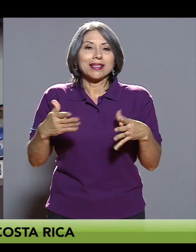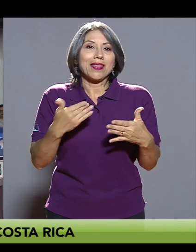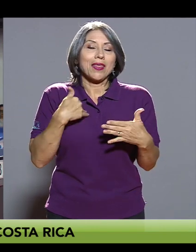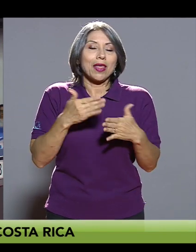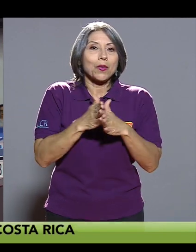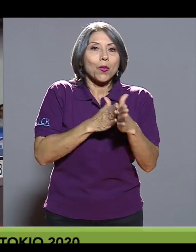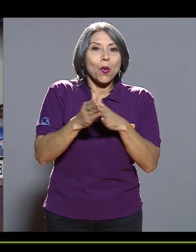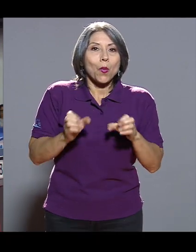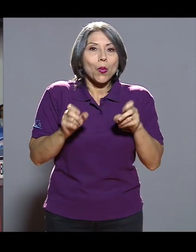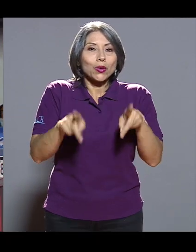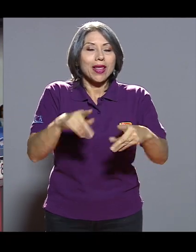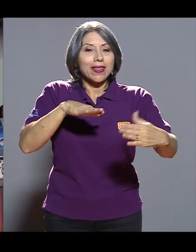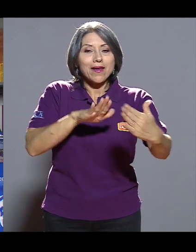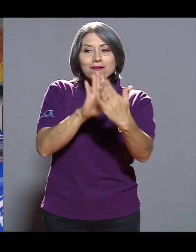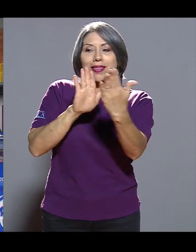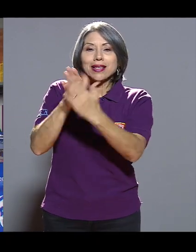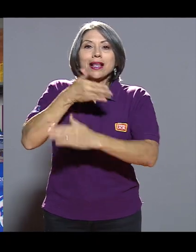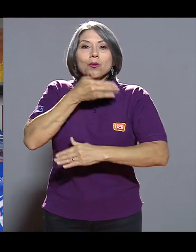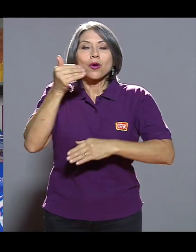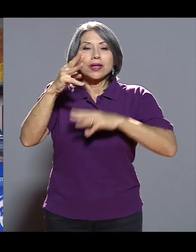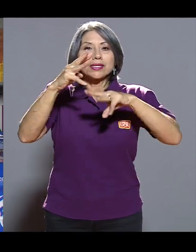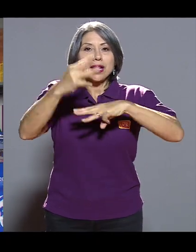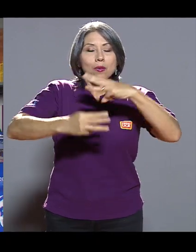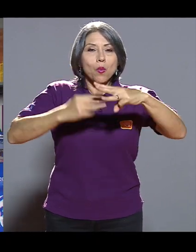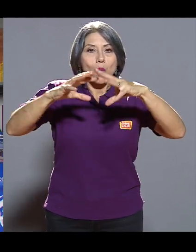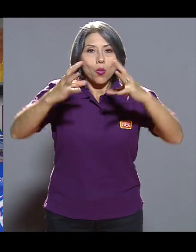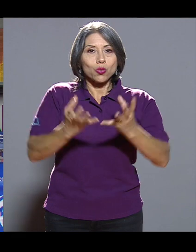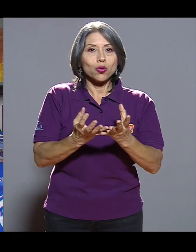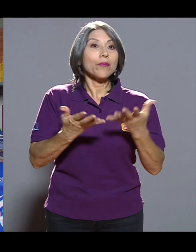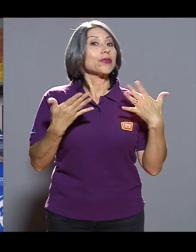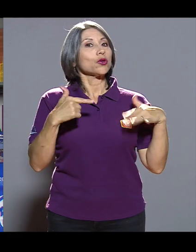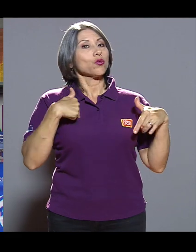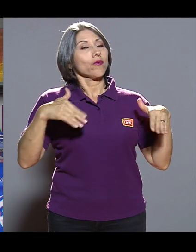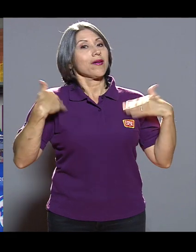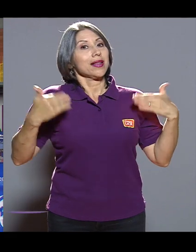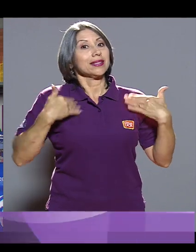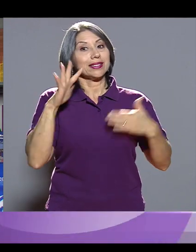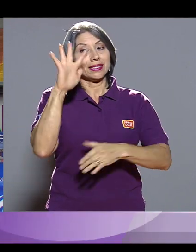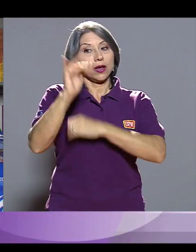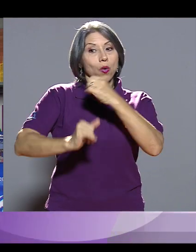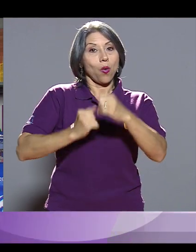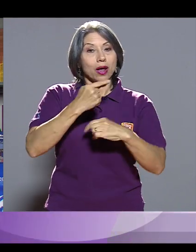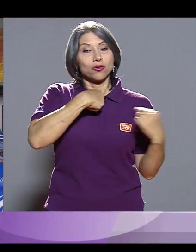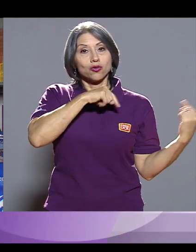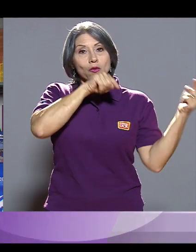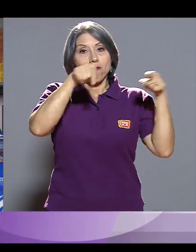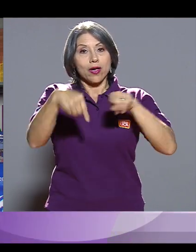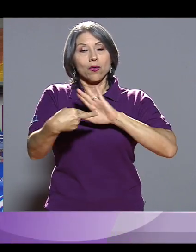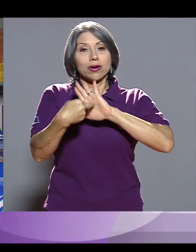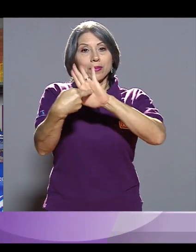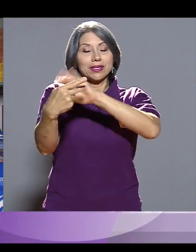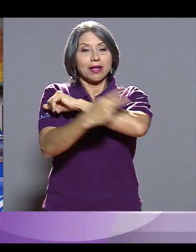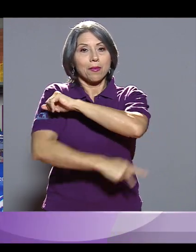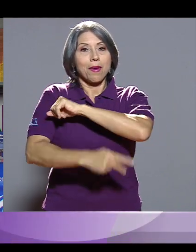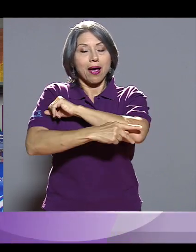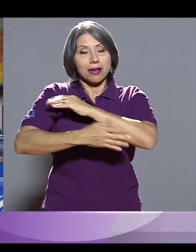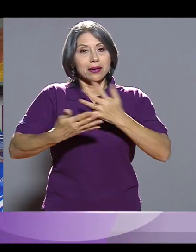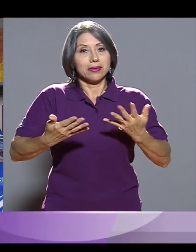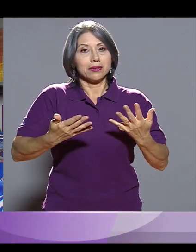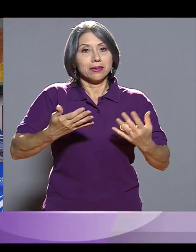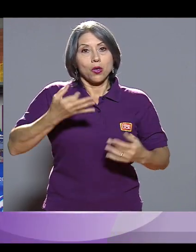mundo. La verdad es muy feliz porque ya son cinco años consecutivos que vengo aquí a representar el país y todos los días